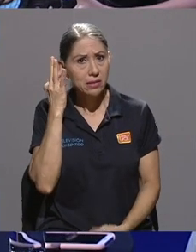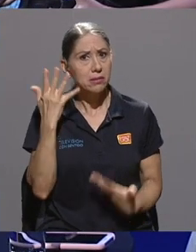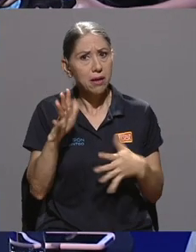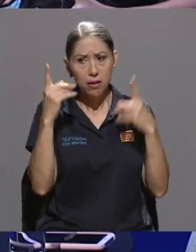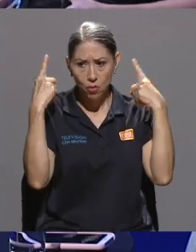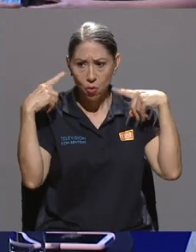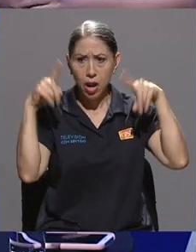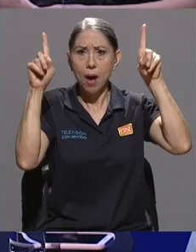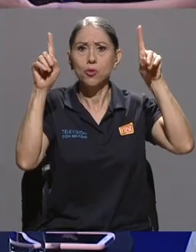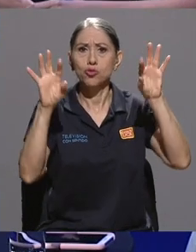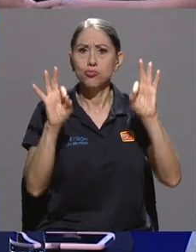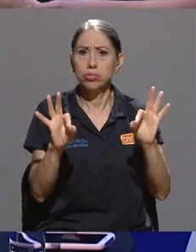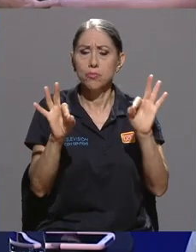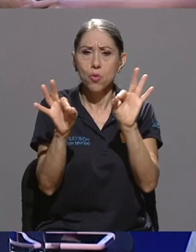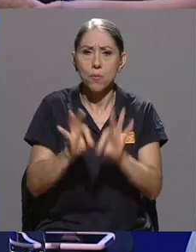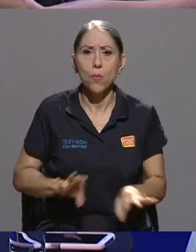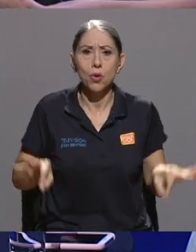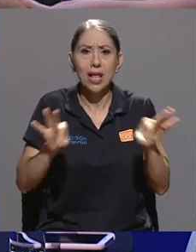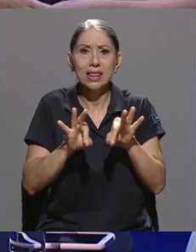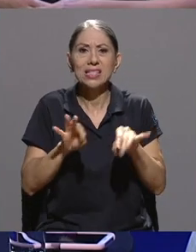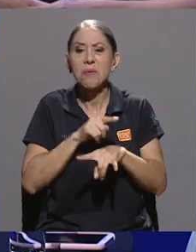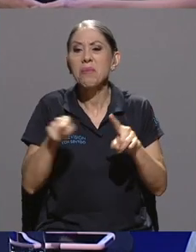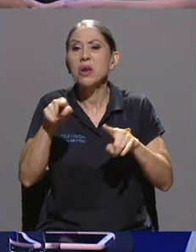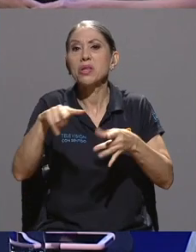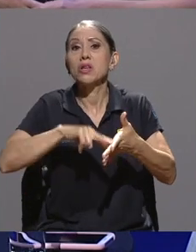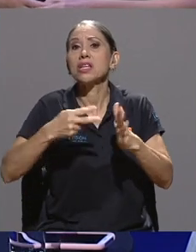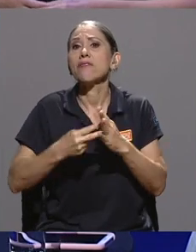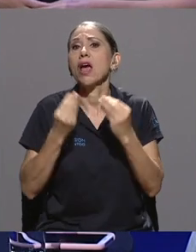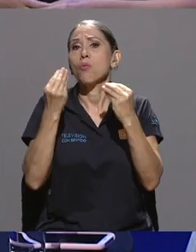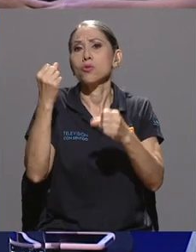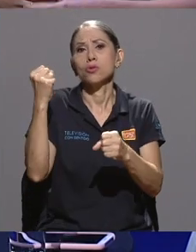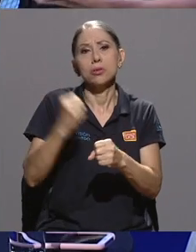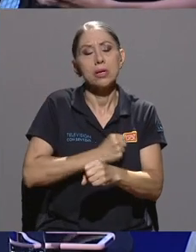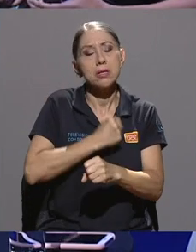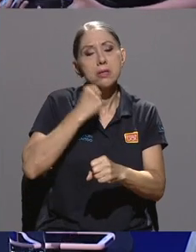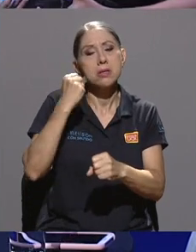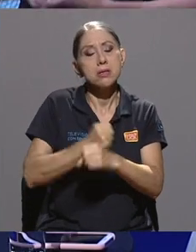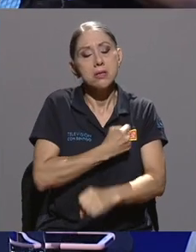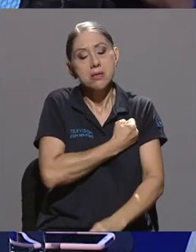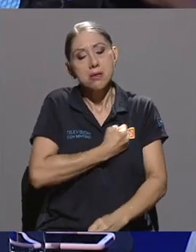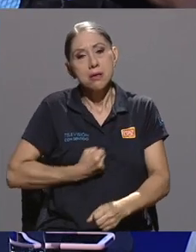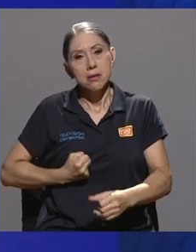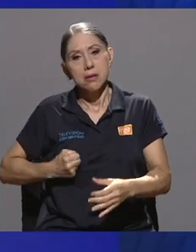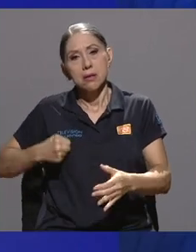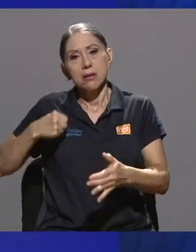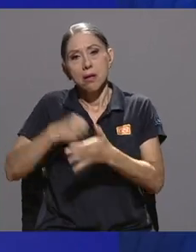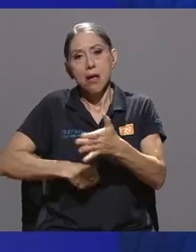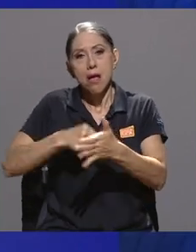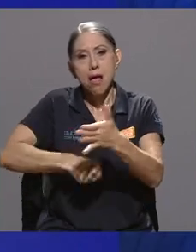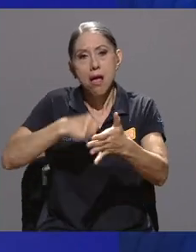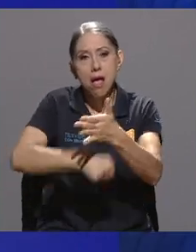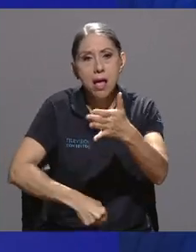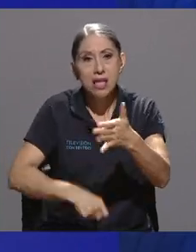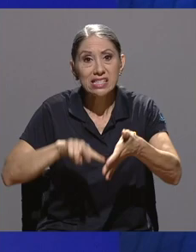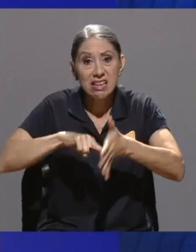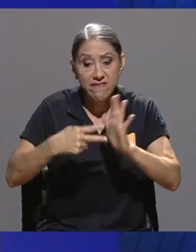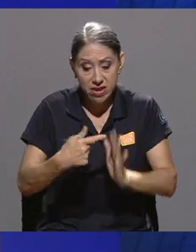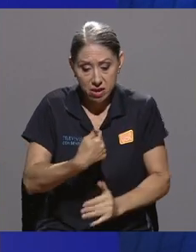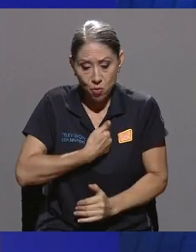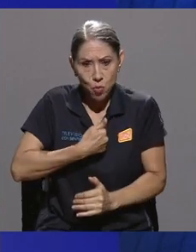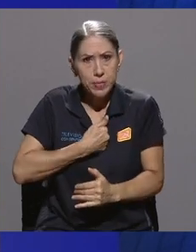importantes, pero eso ha sido contra viento y marea. Ha sido por, yo creo que una confianza en uno mismo, muy fuerte en una misma, ¿no?